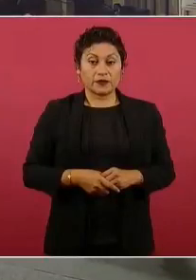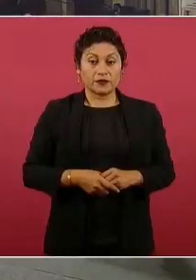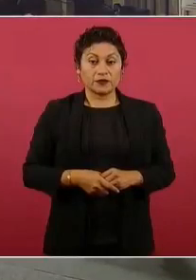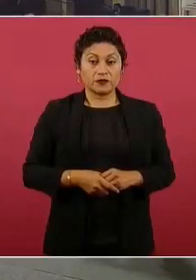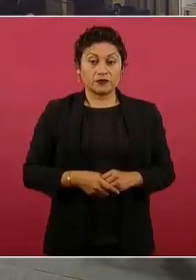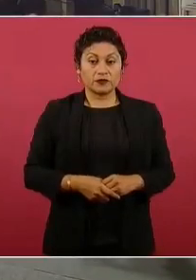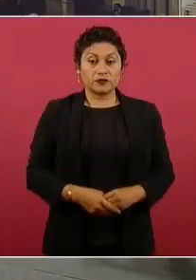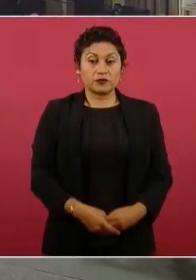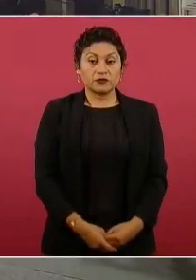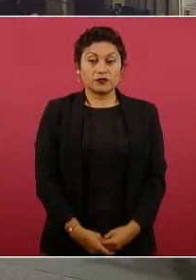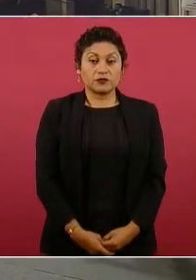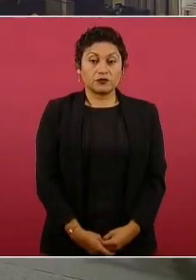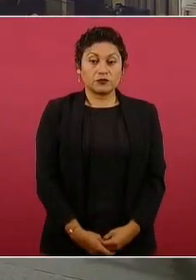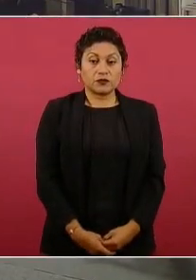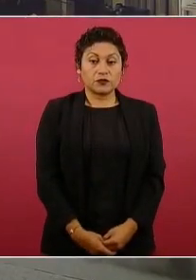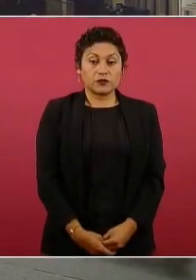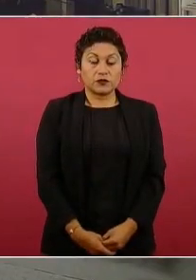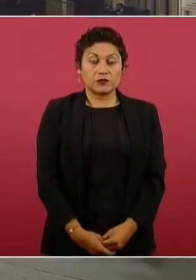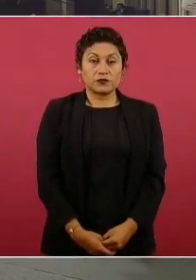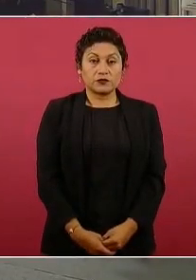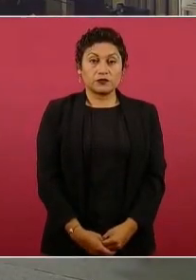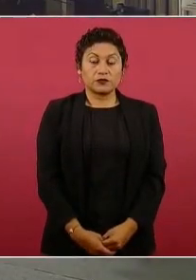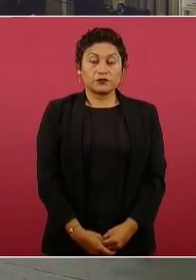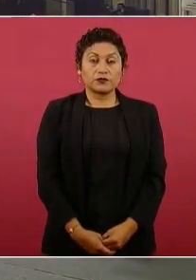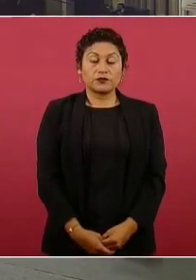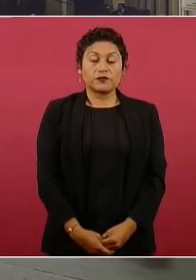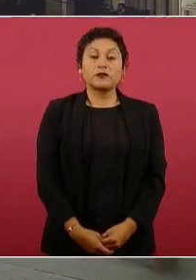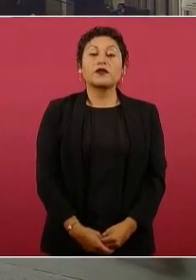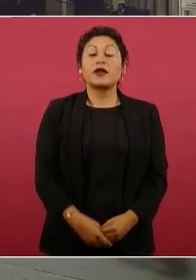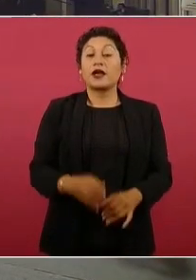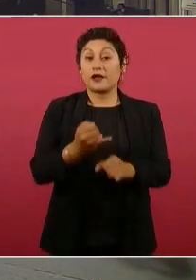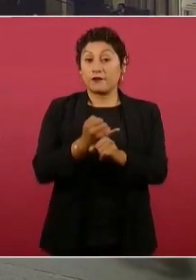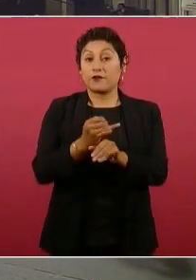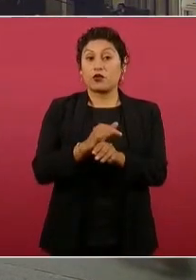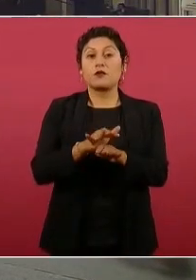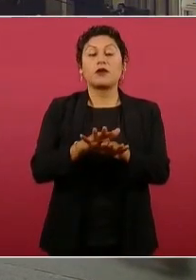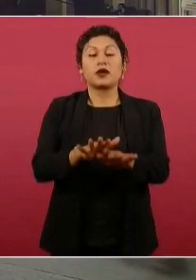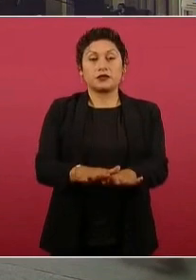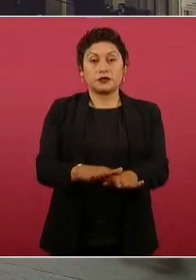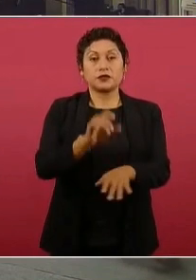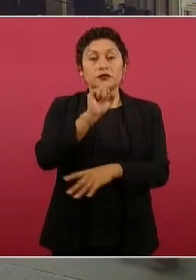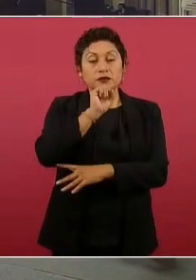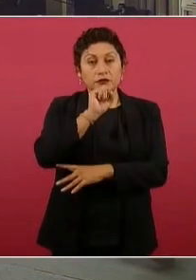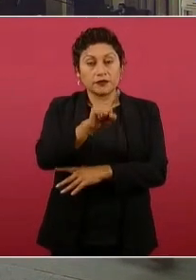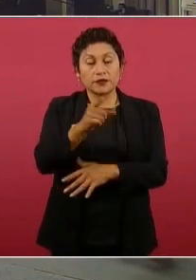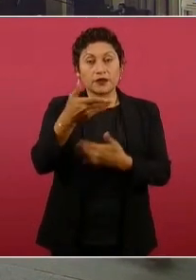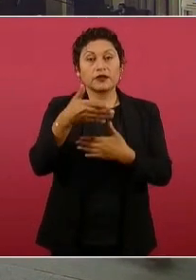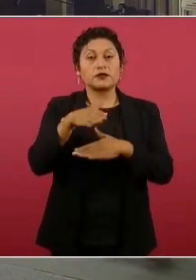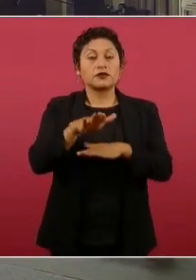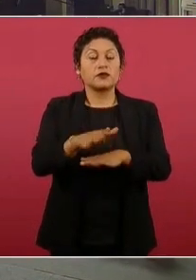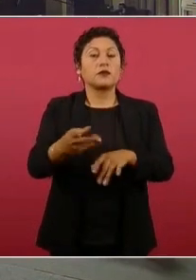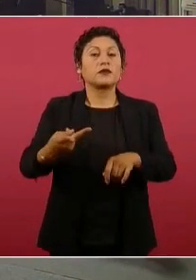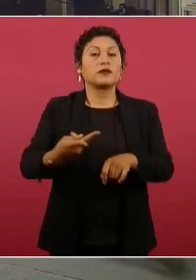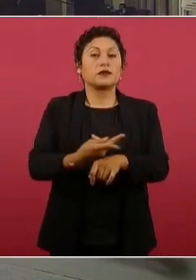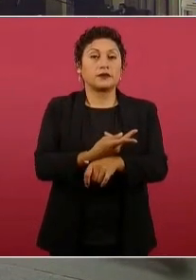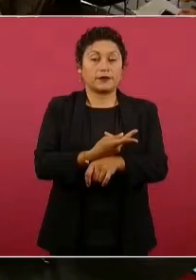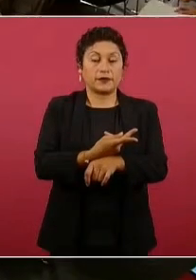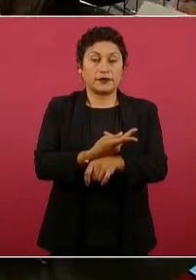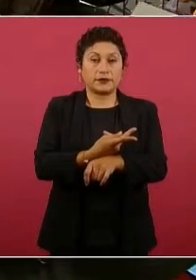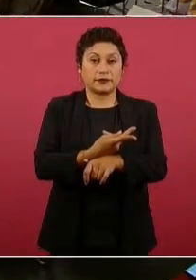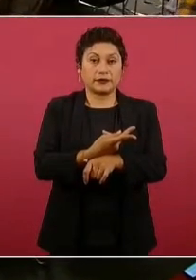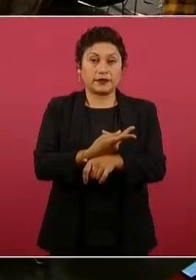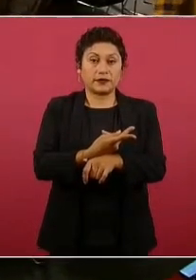Vamos a informar también sobre enfrentamientos y